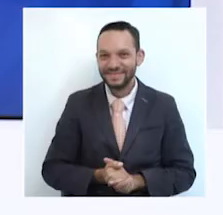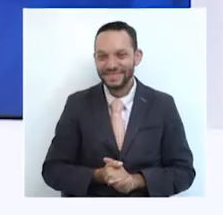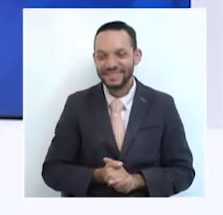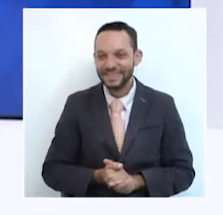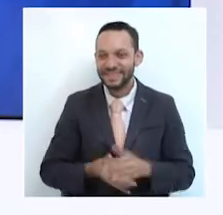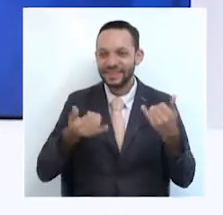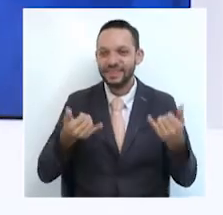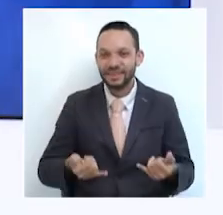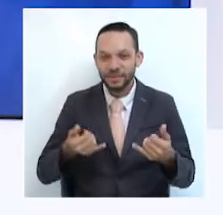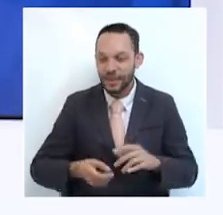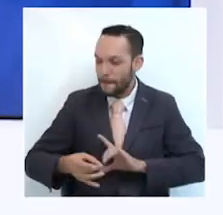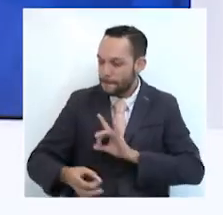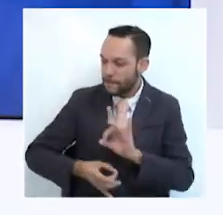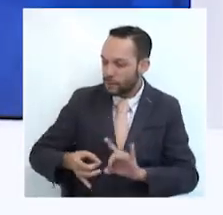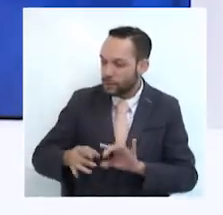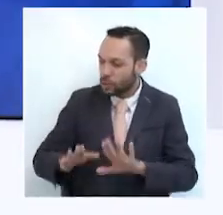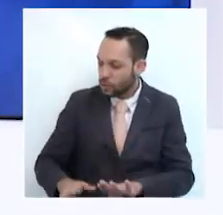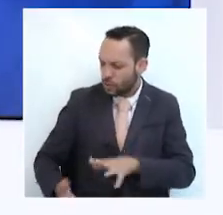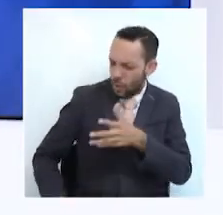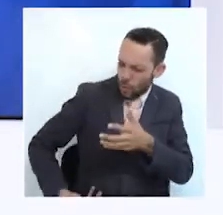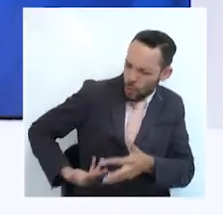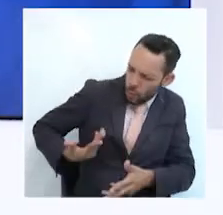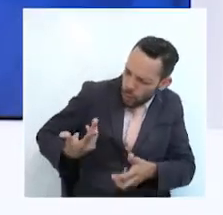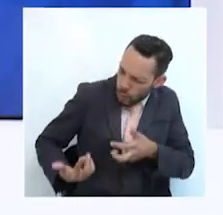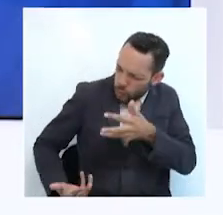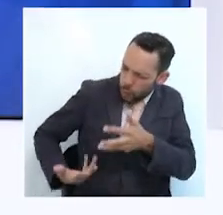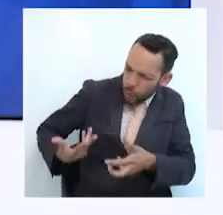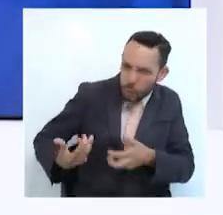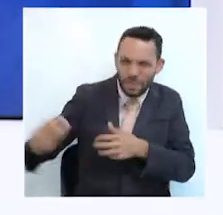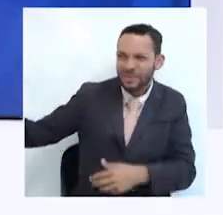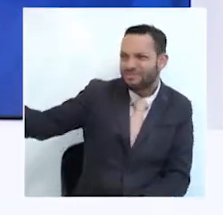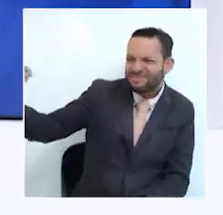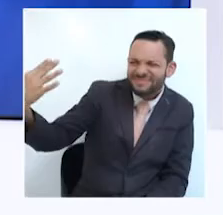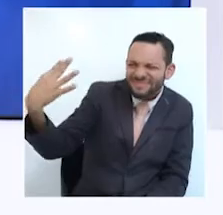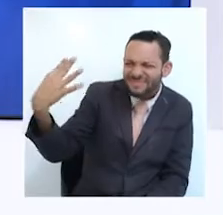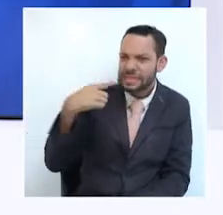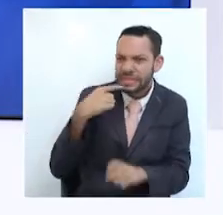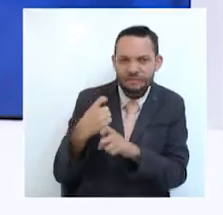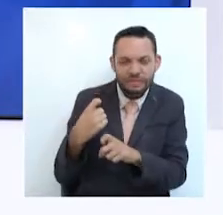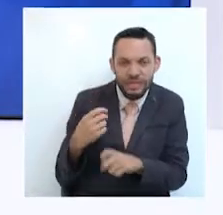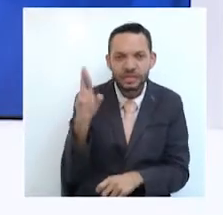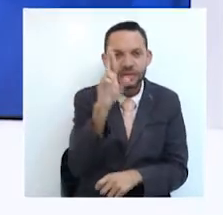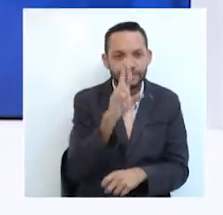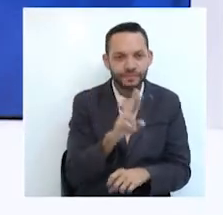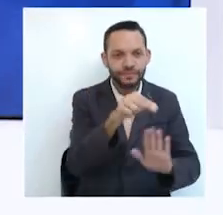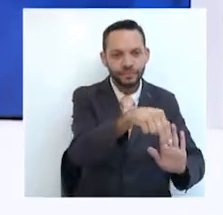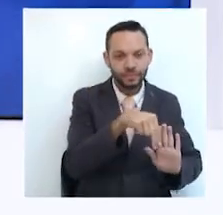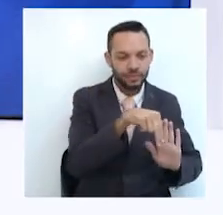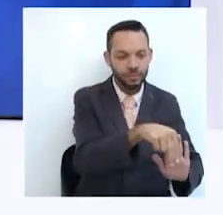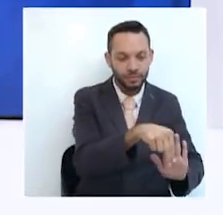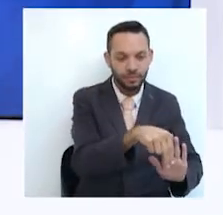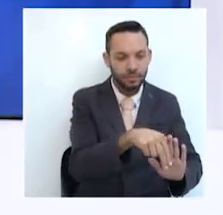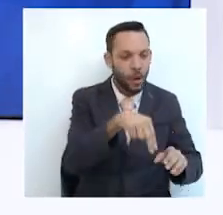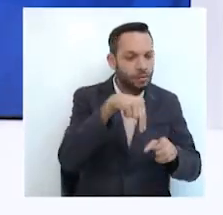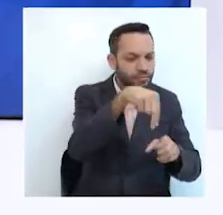Y es que precisamente por las altas temperaturas que se están registrando en este momento en el departamento de Risaralda, las autoridades han entregado recomendaciones a los ciudadanos para